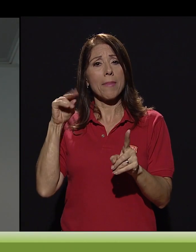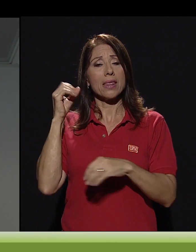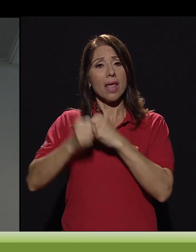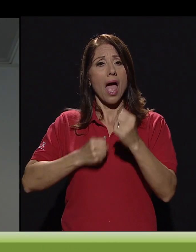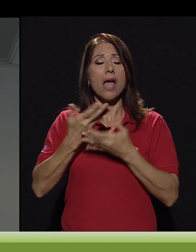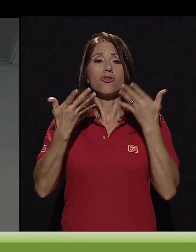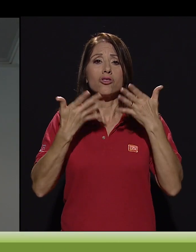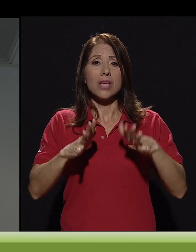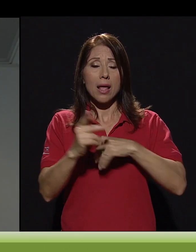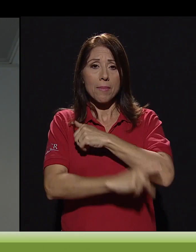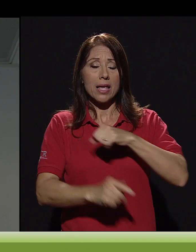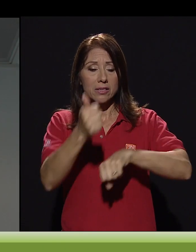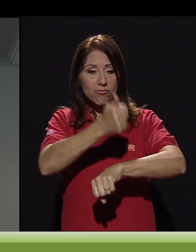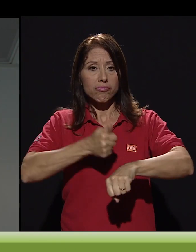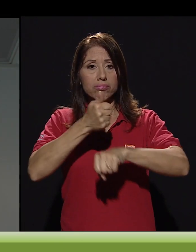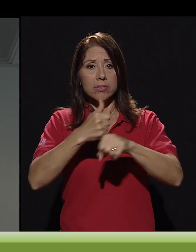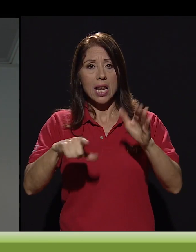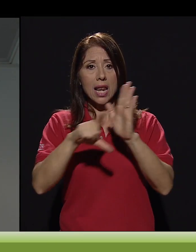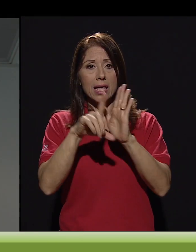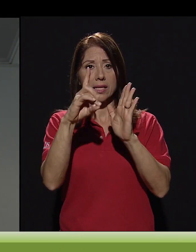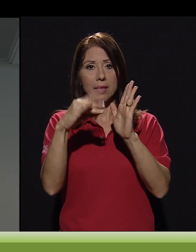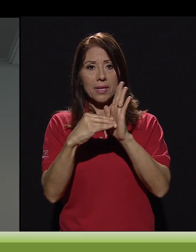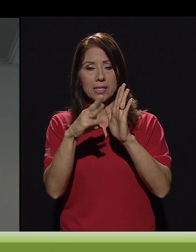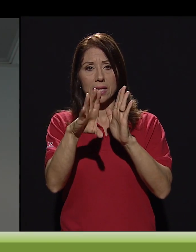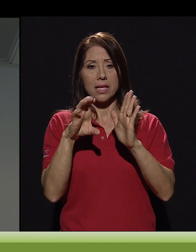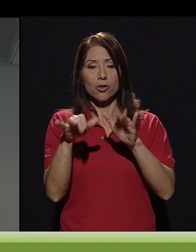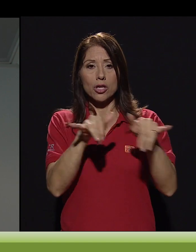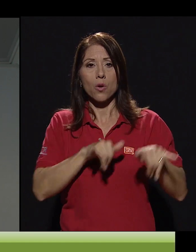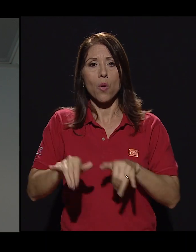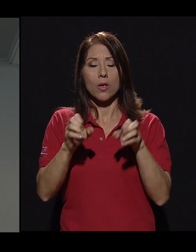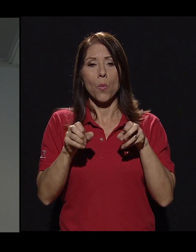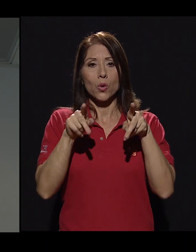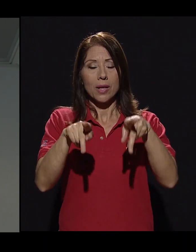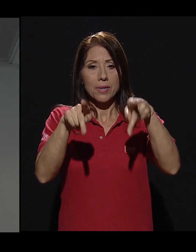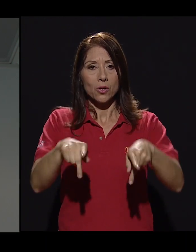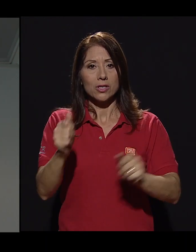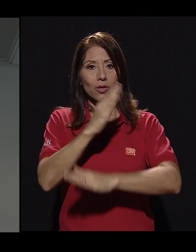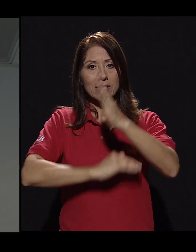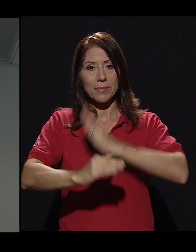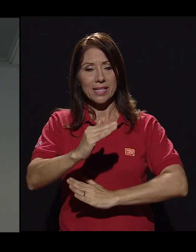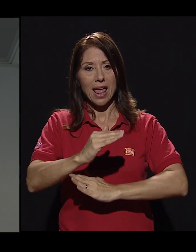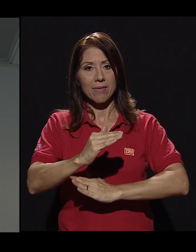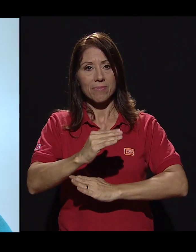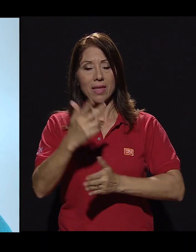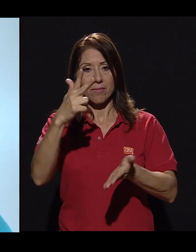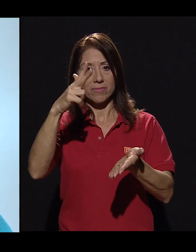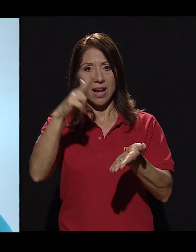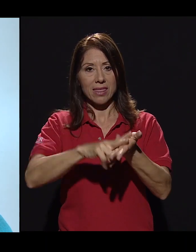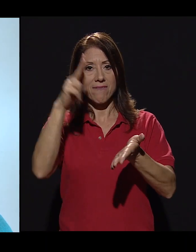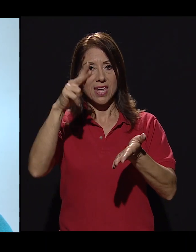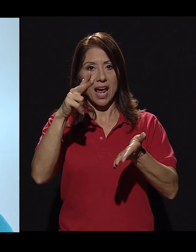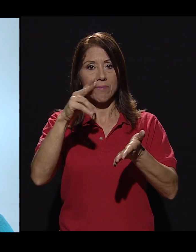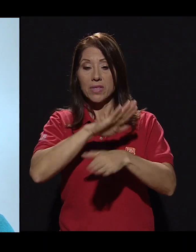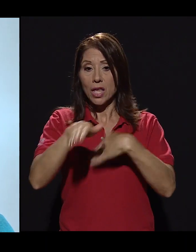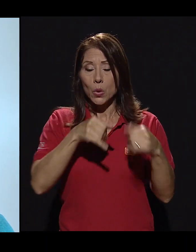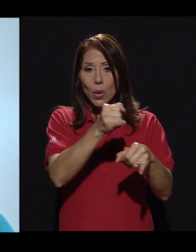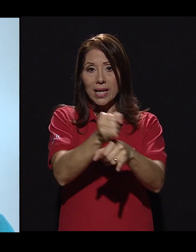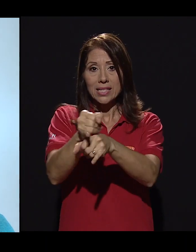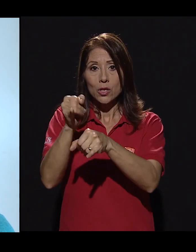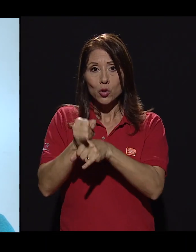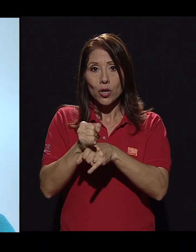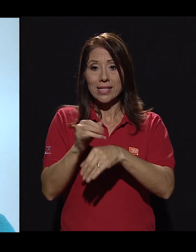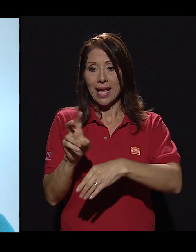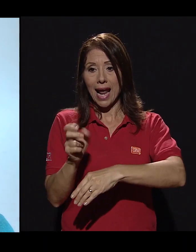años existe en el país la ley 7600 de igualdad de oportunidades para las personas con discapacidad, que ratifica el deber de las